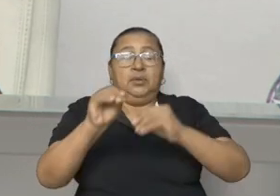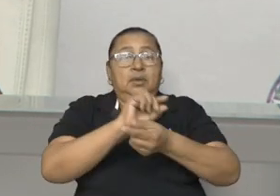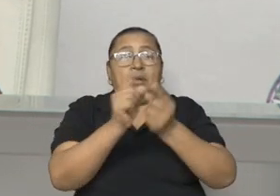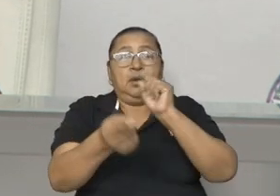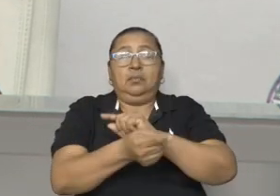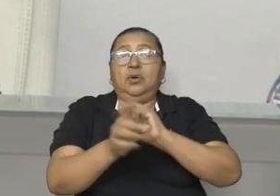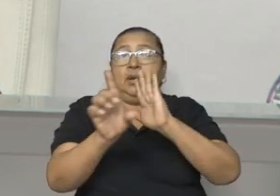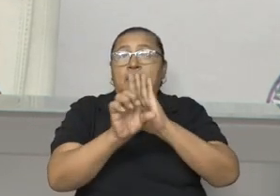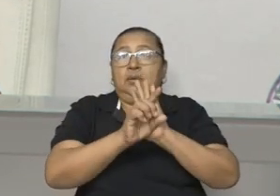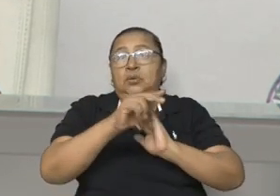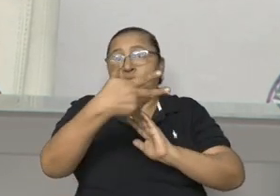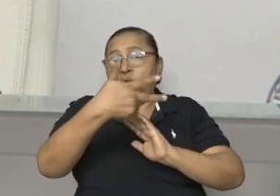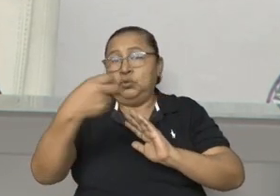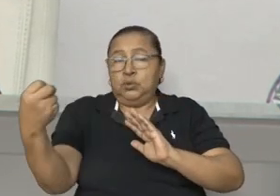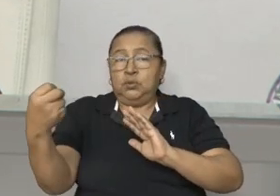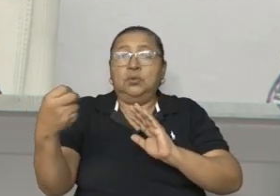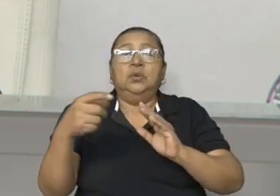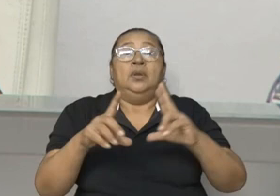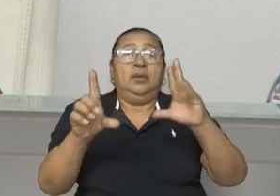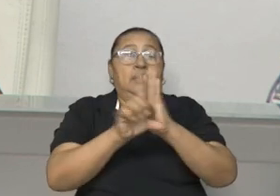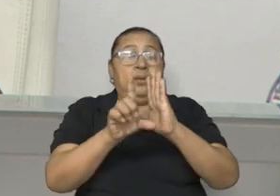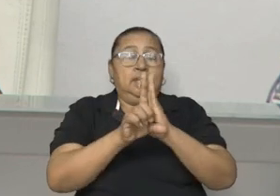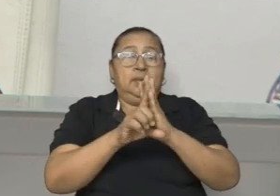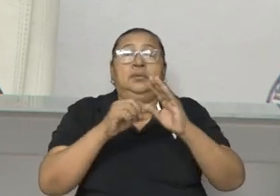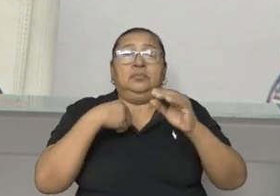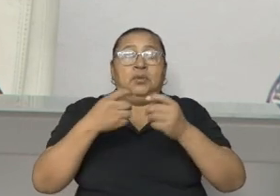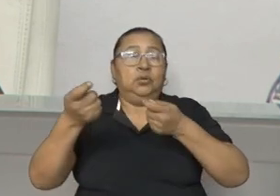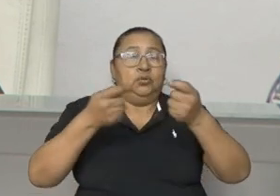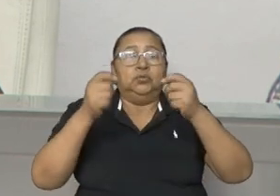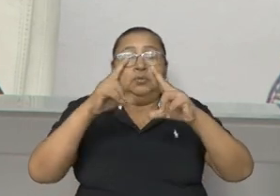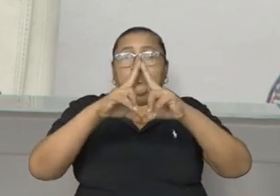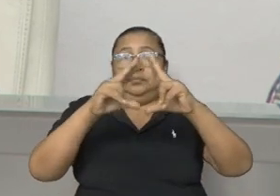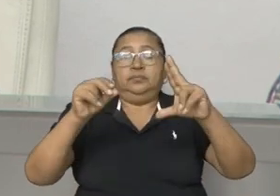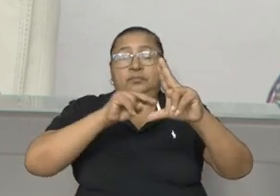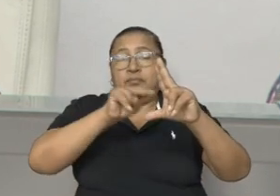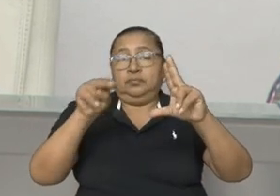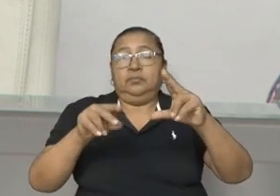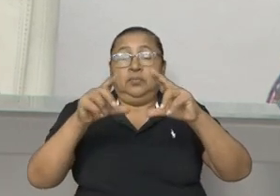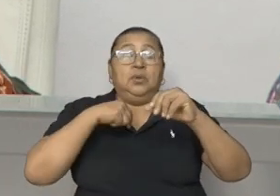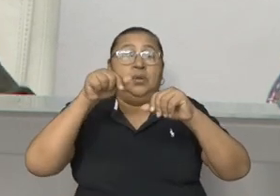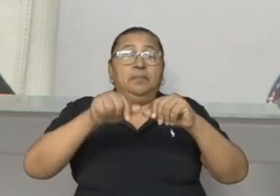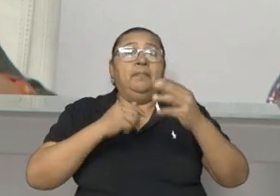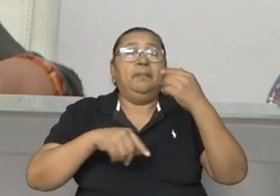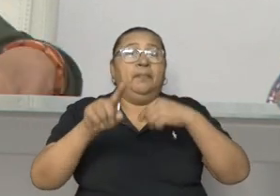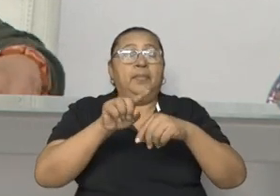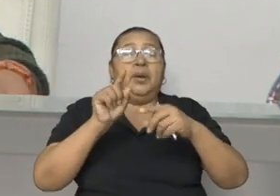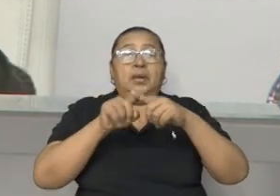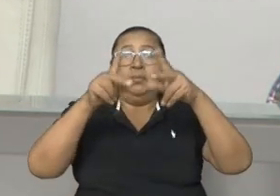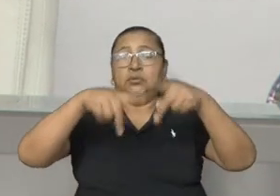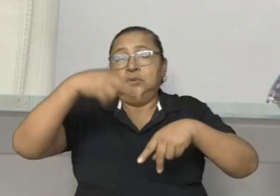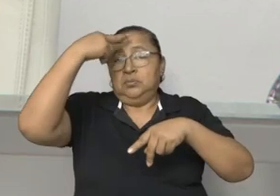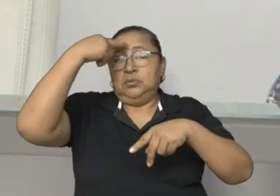de reforma a la ley número 800, ley del régimen jurídico del Gran Canal Interoceánico de Nicaragua,